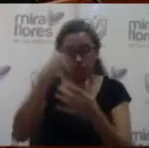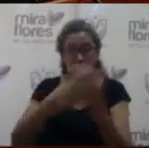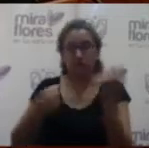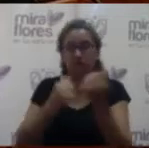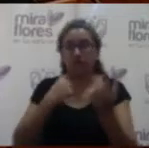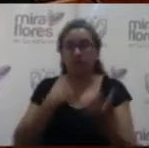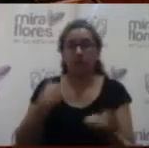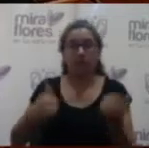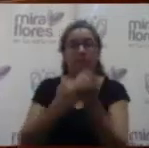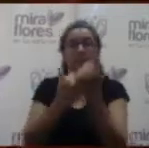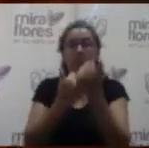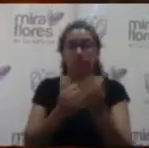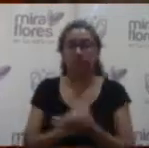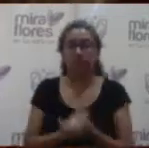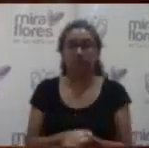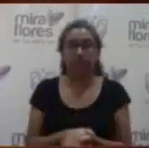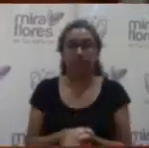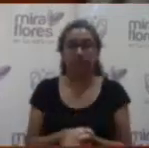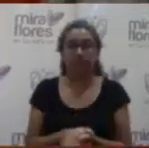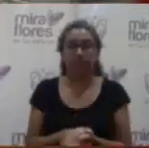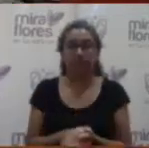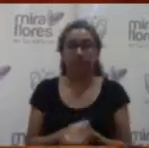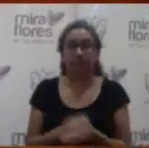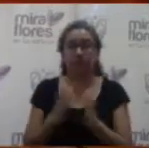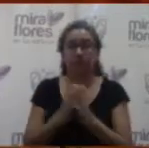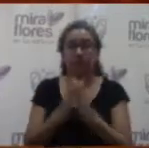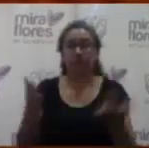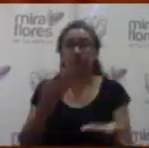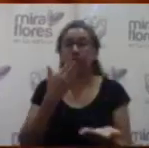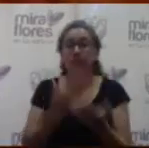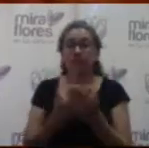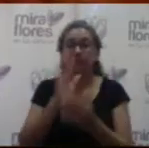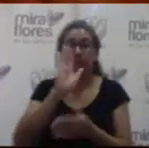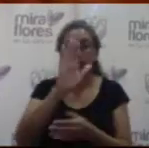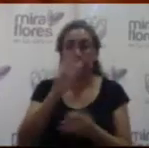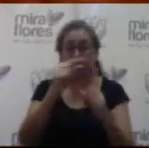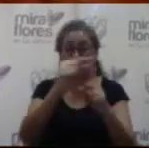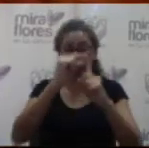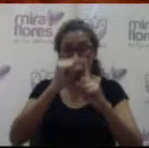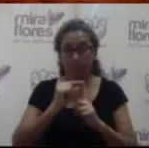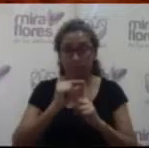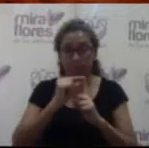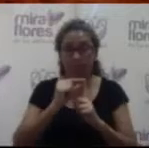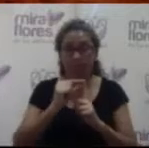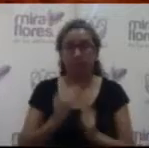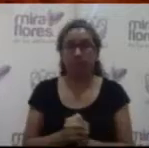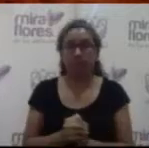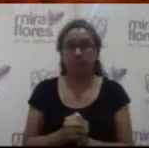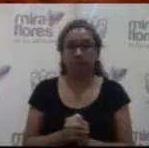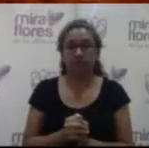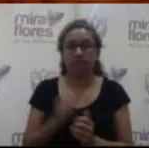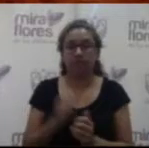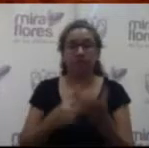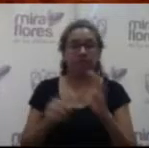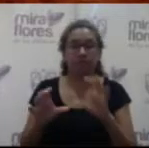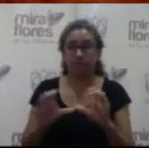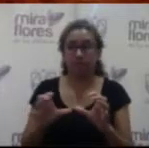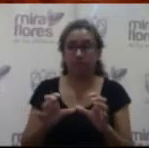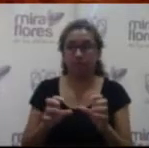apoyo. Gracias. Bien, muchas gracias, regidora, por sus palabras. Lo que hacen es